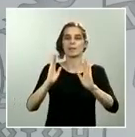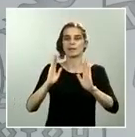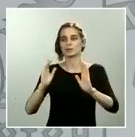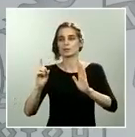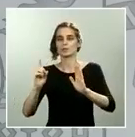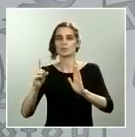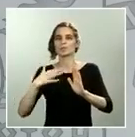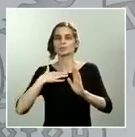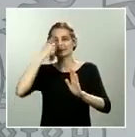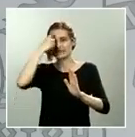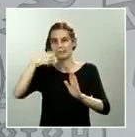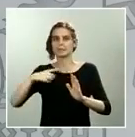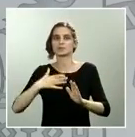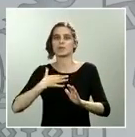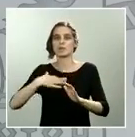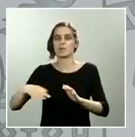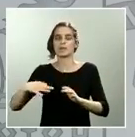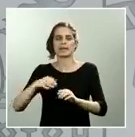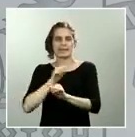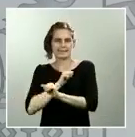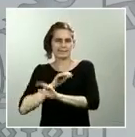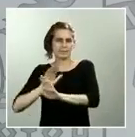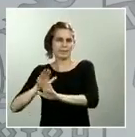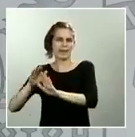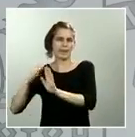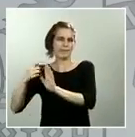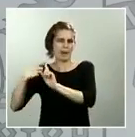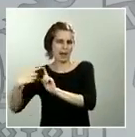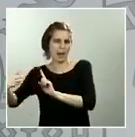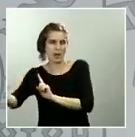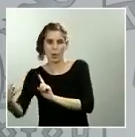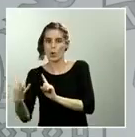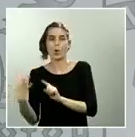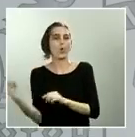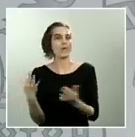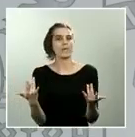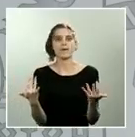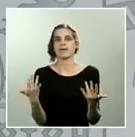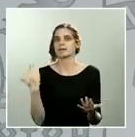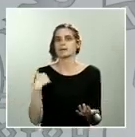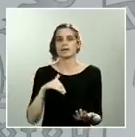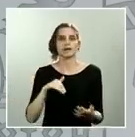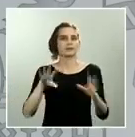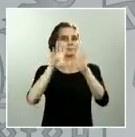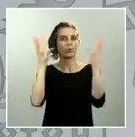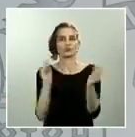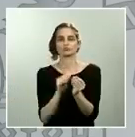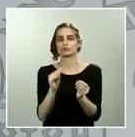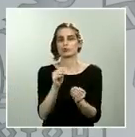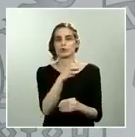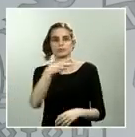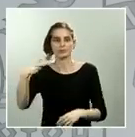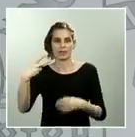plan de sesiones, de este ritmo parlamentario que se tiene marcado por parte del Congreso de los